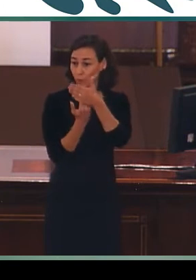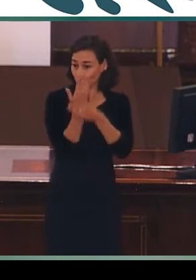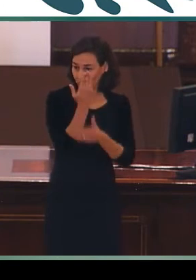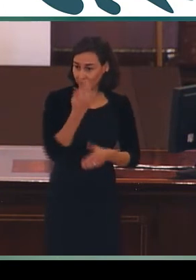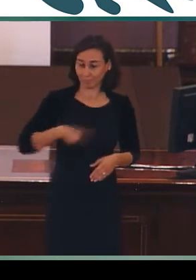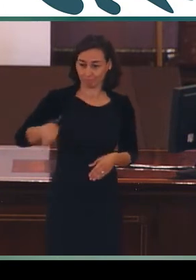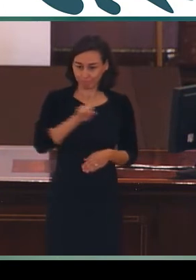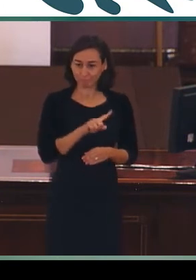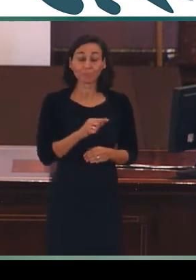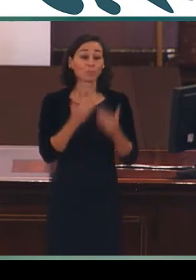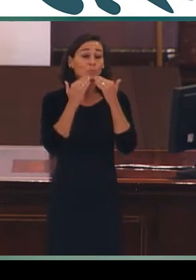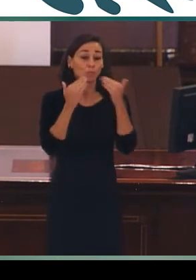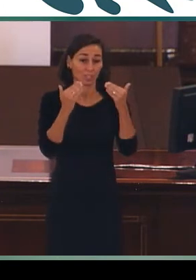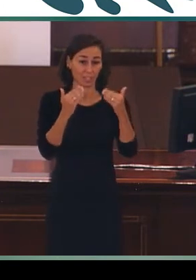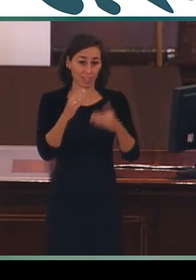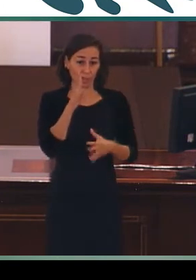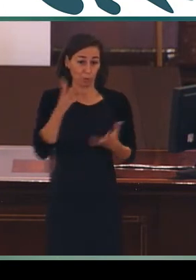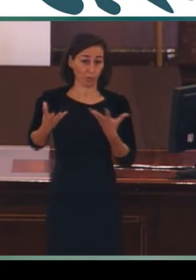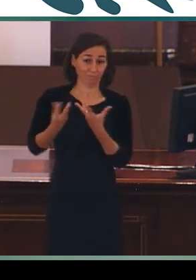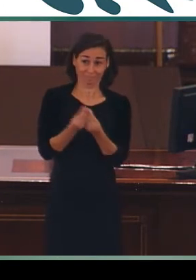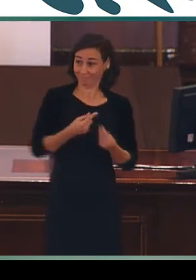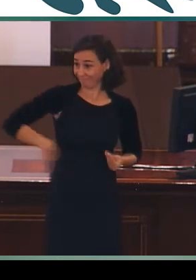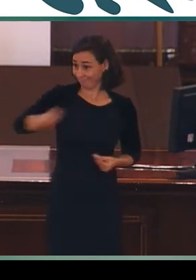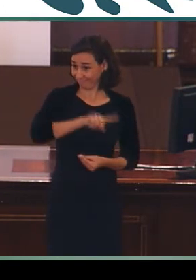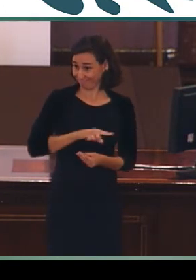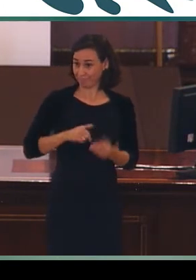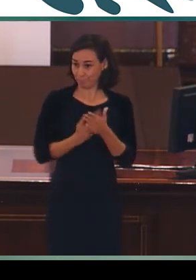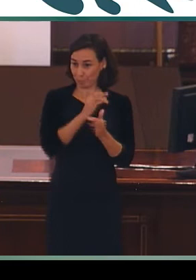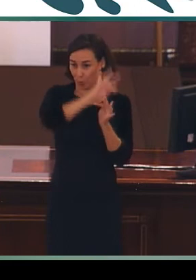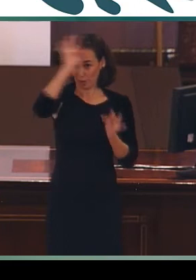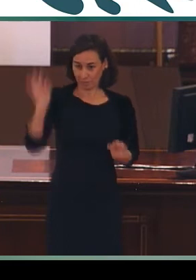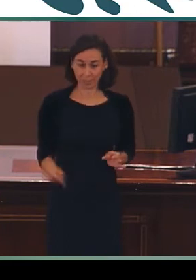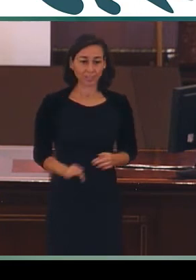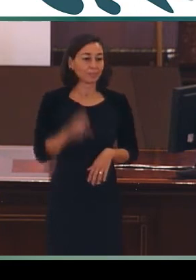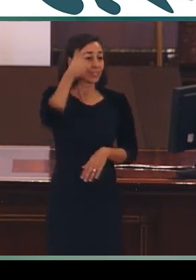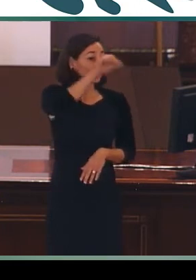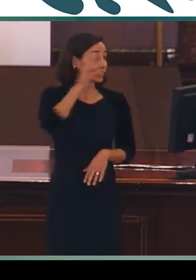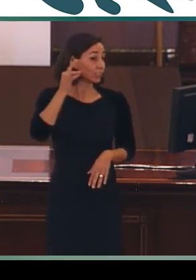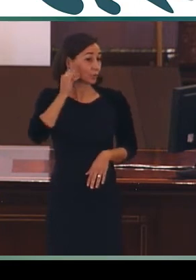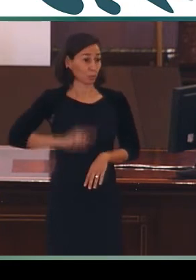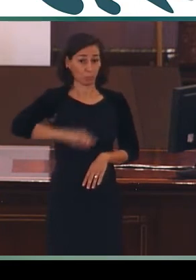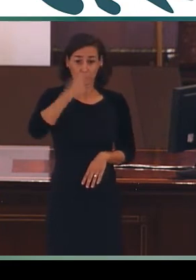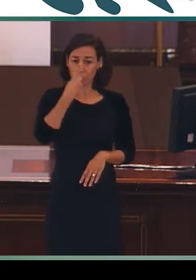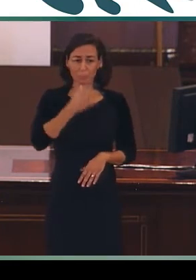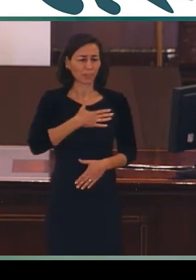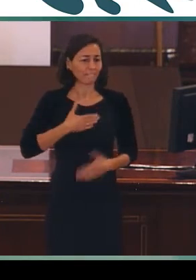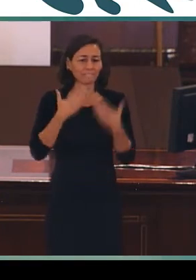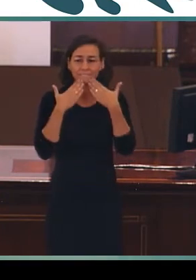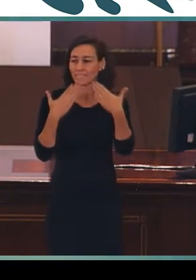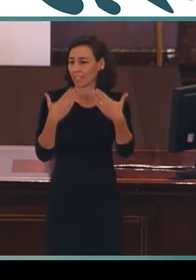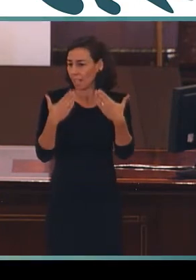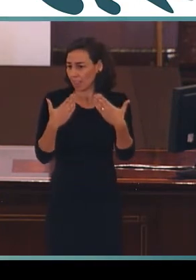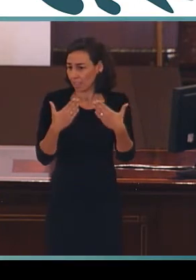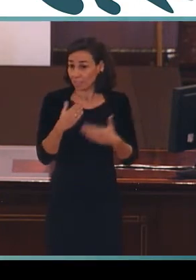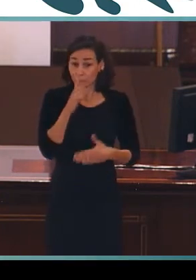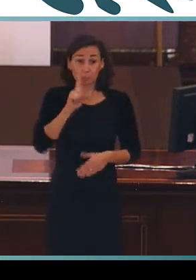todos y muchísimas gracias por acompañarnos en esta mañana. Señoras y señores, en primer lugar, quiero agradecer vuestra